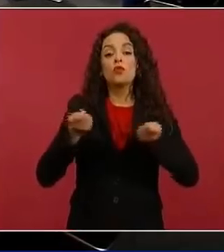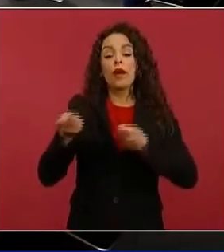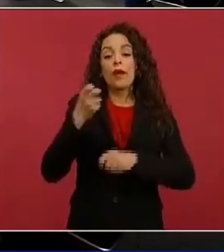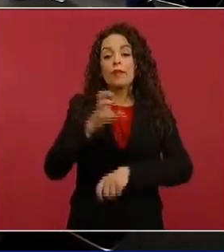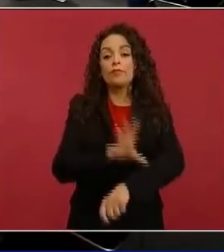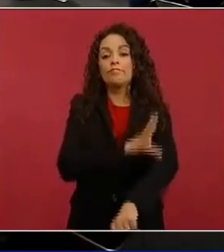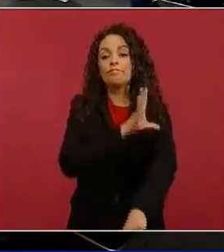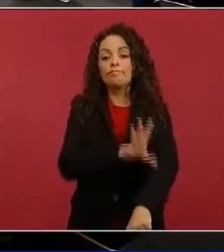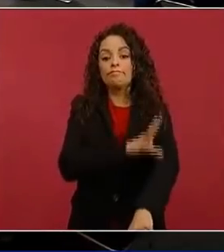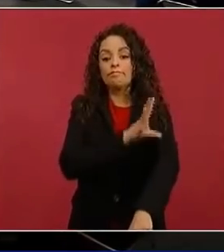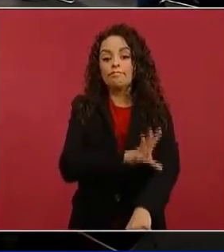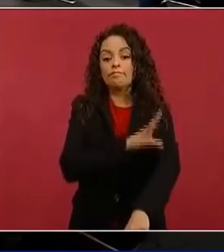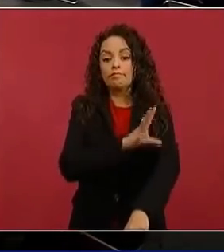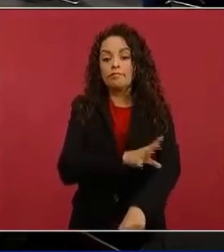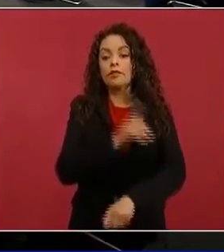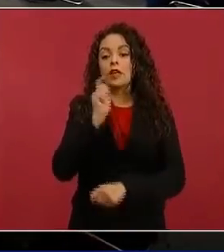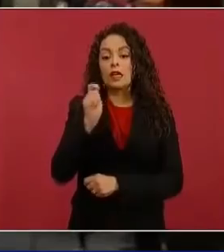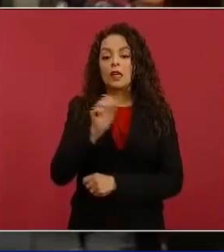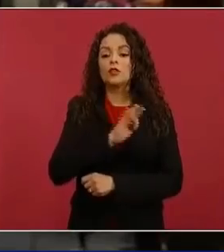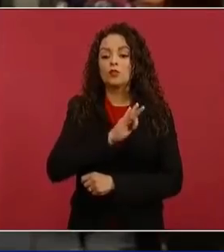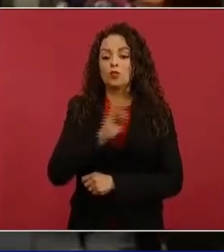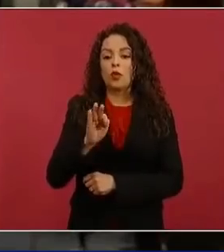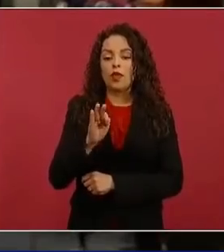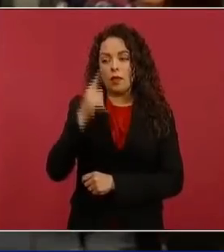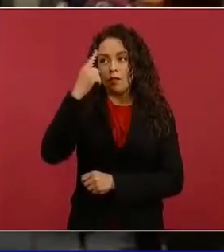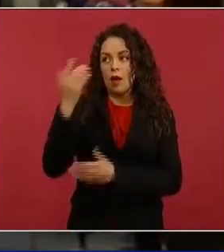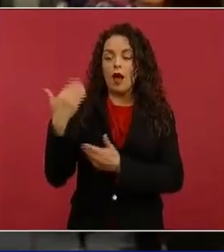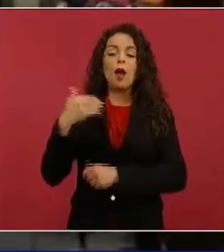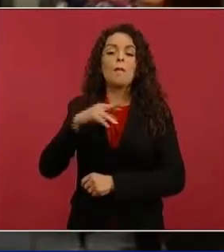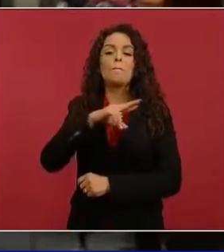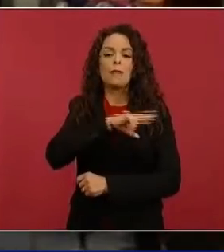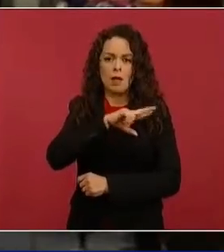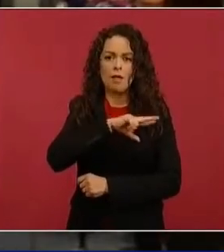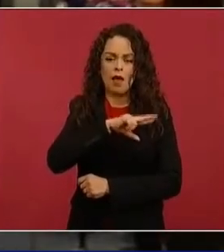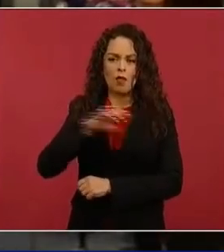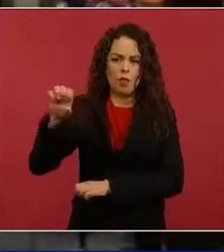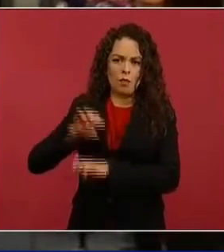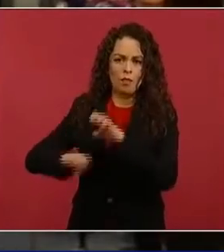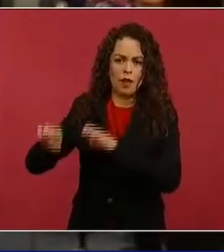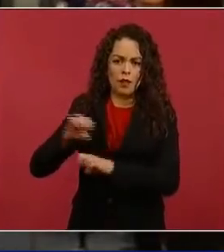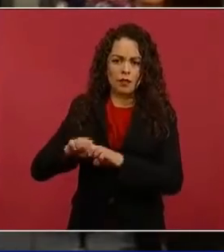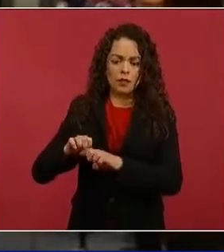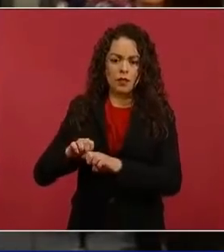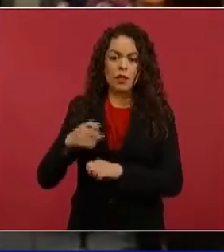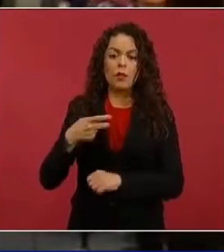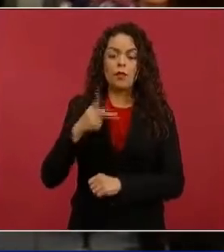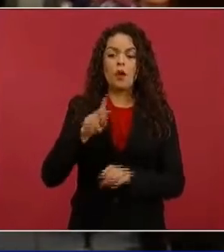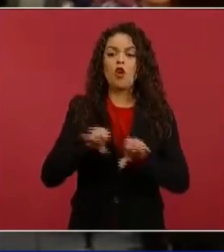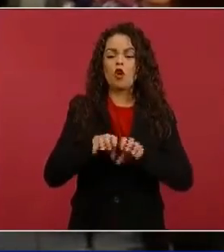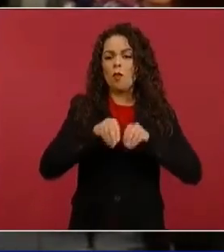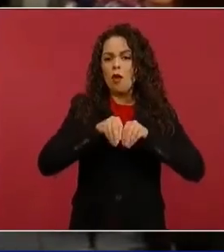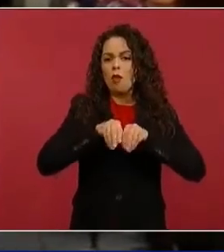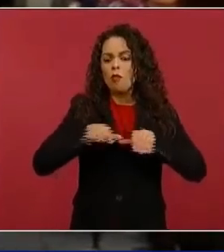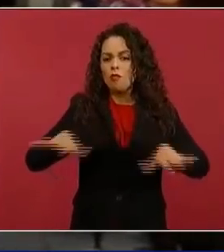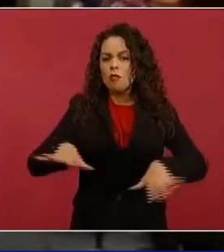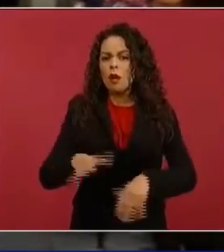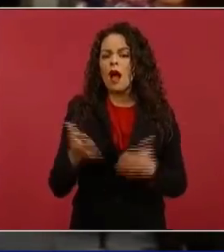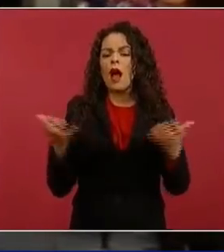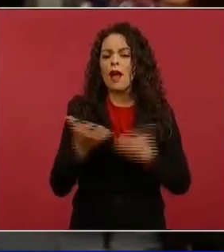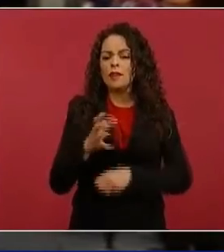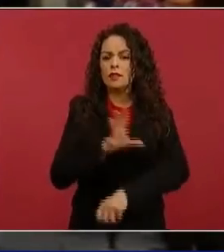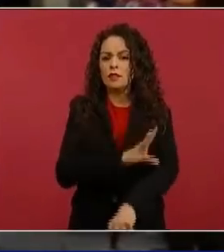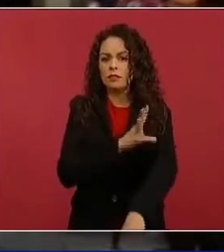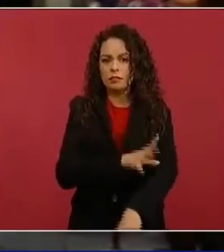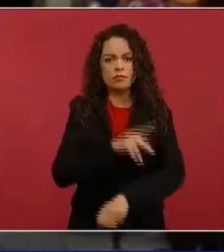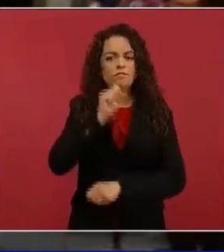electricidad del sector privado y la transición de la energía, pues debe también ser realizado por parte de